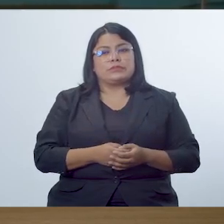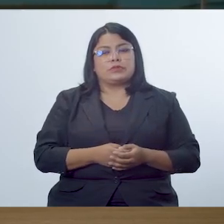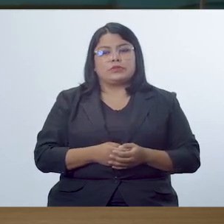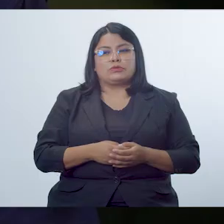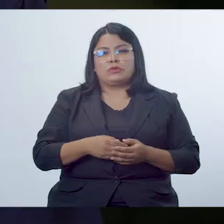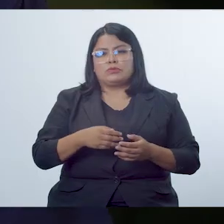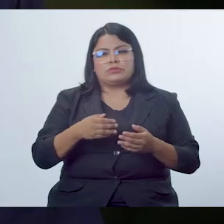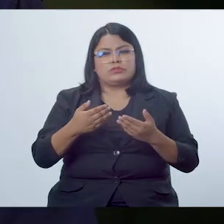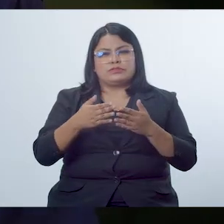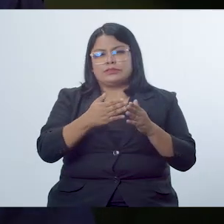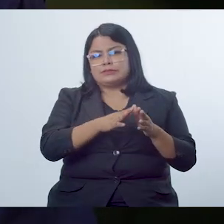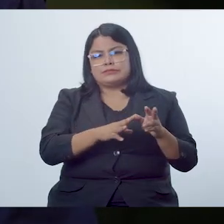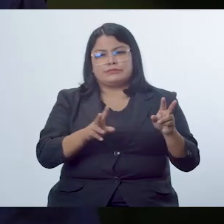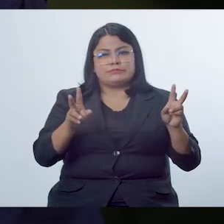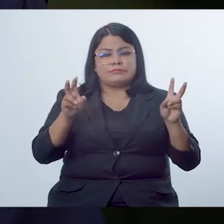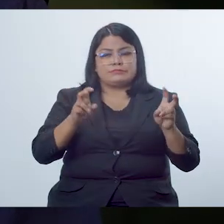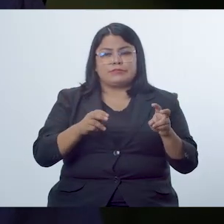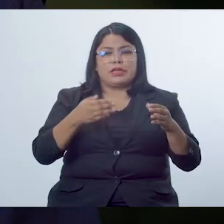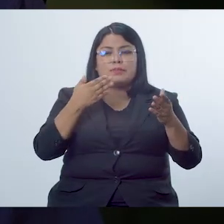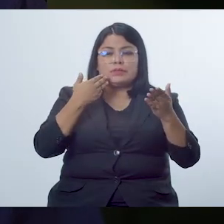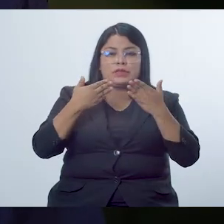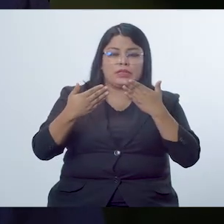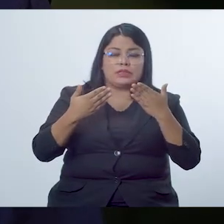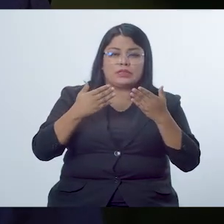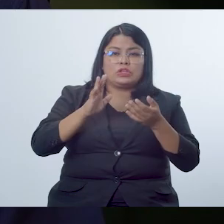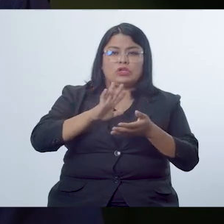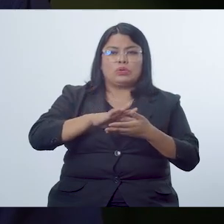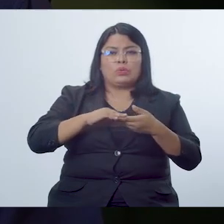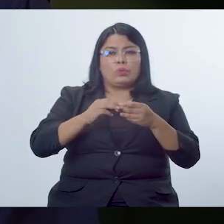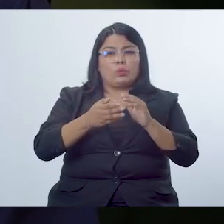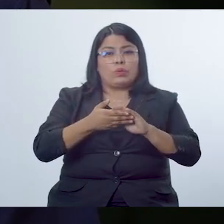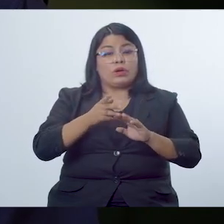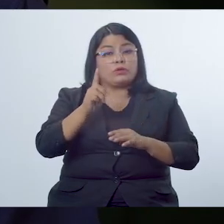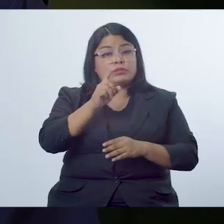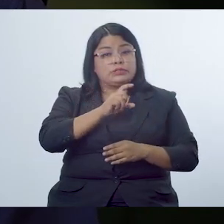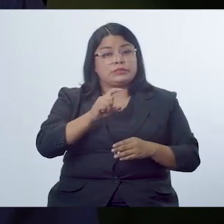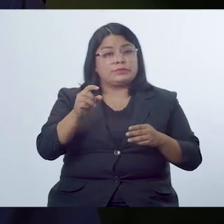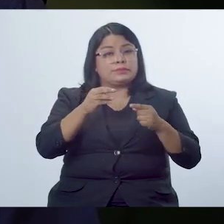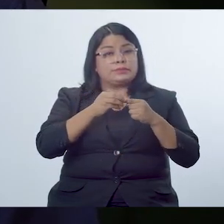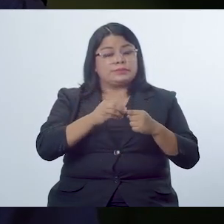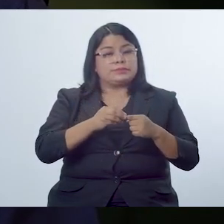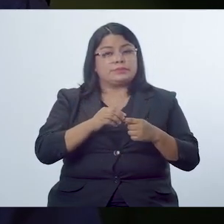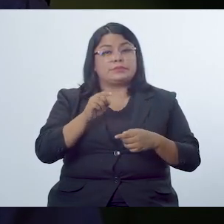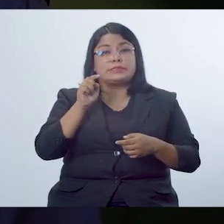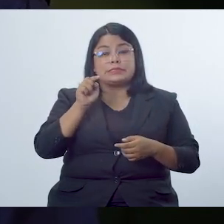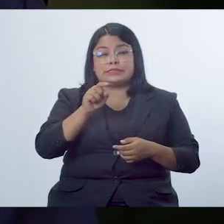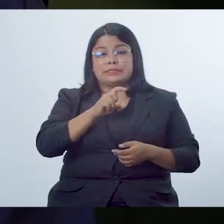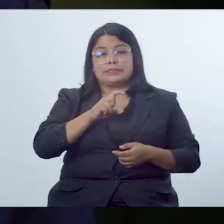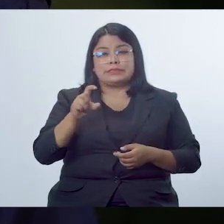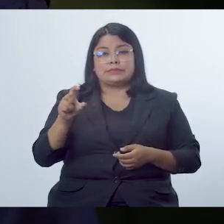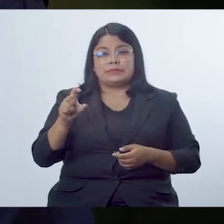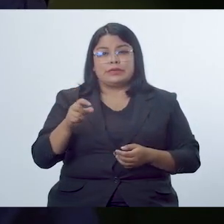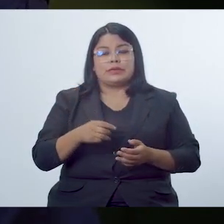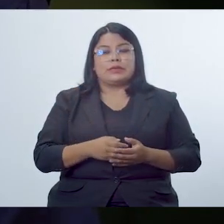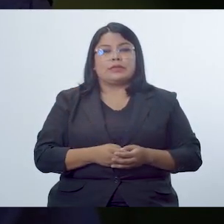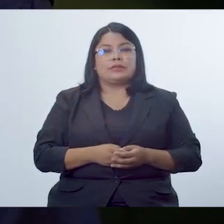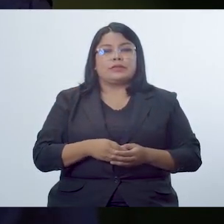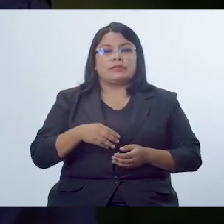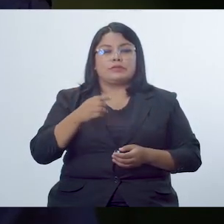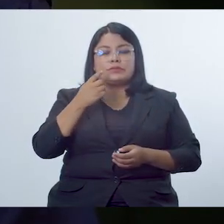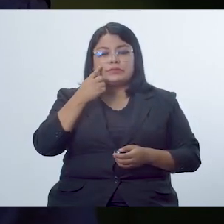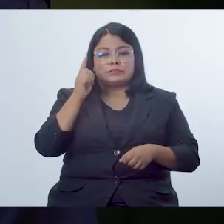narrativo el texto explicativo el argumentativo si corresponde a una semana en específico y esa semana